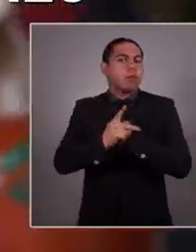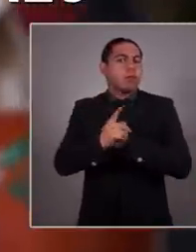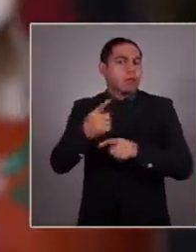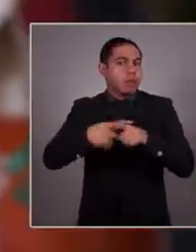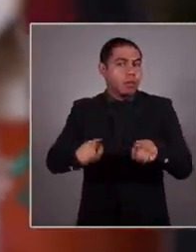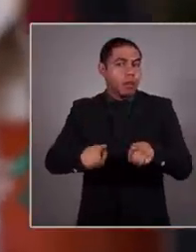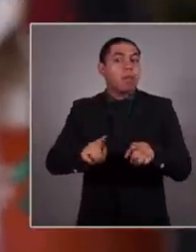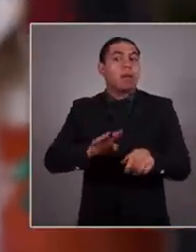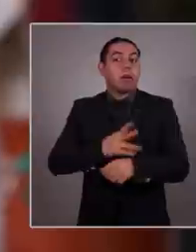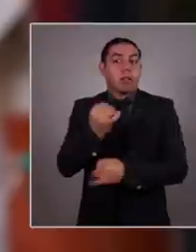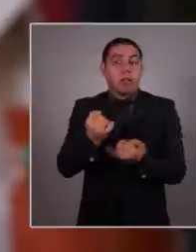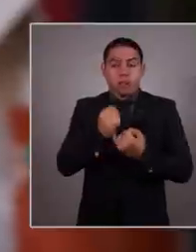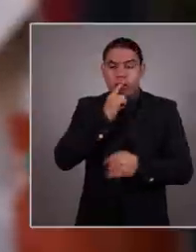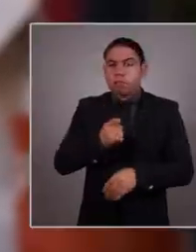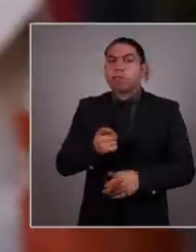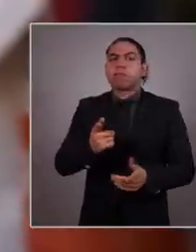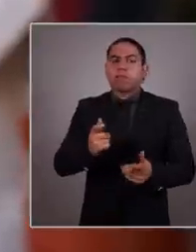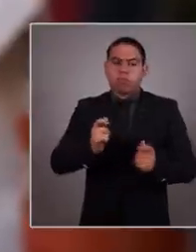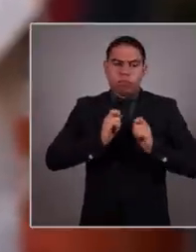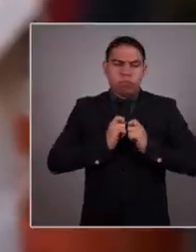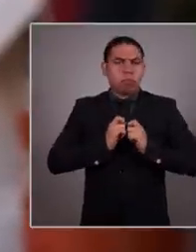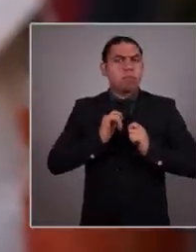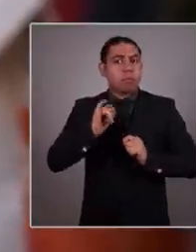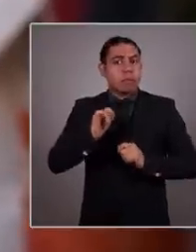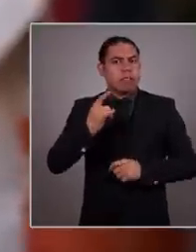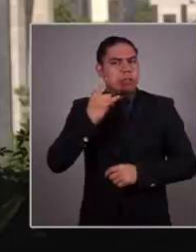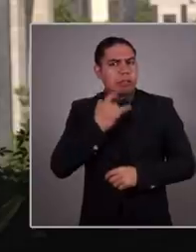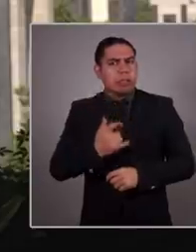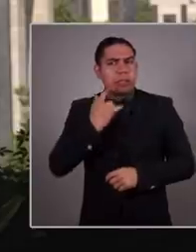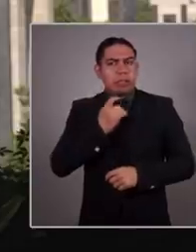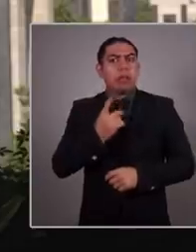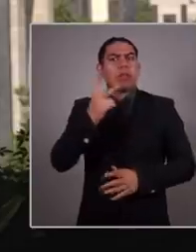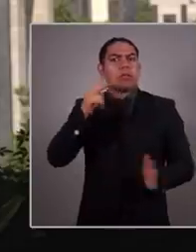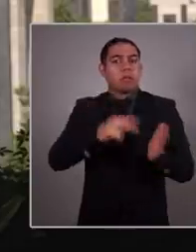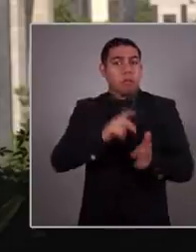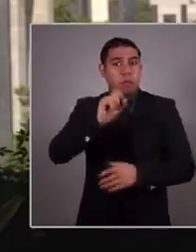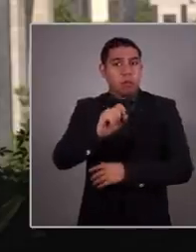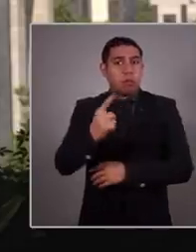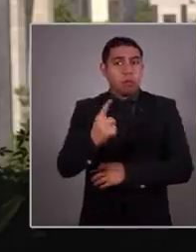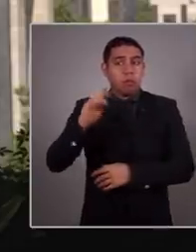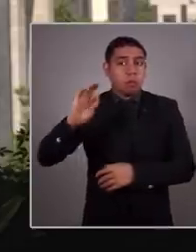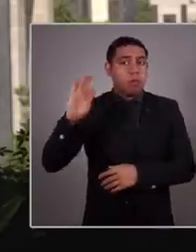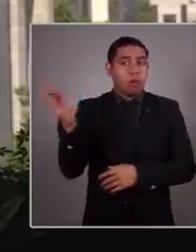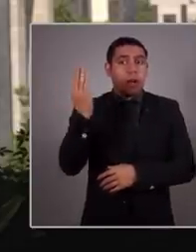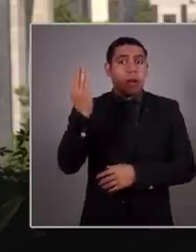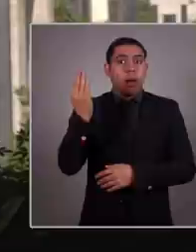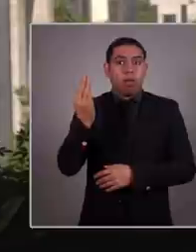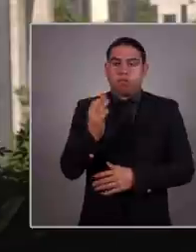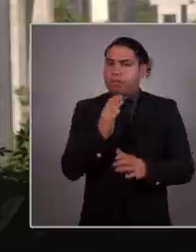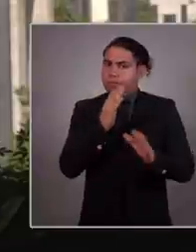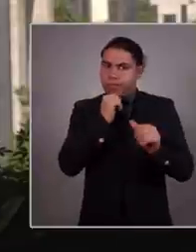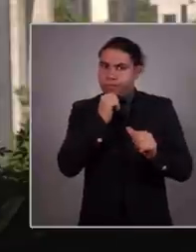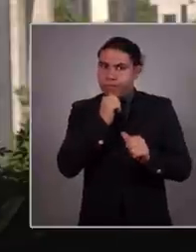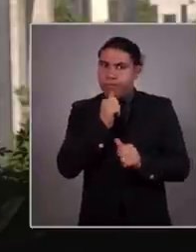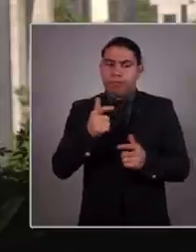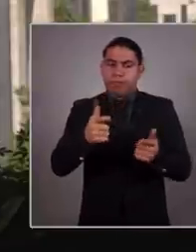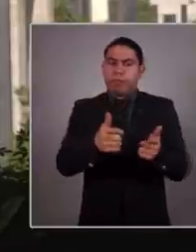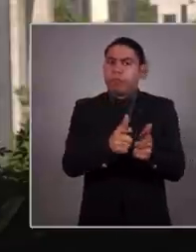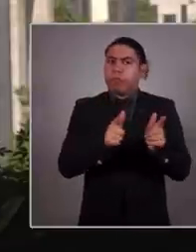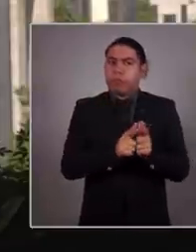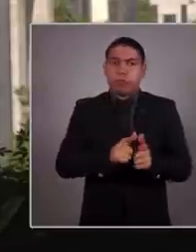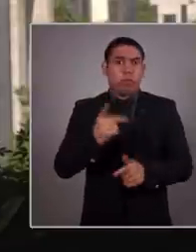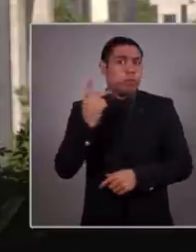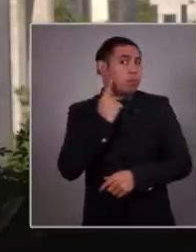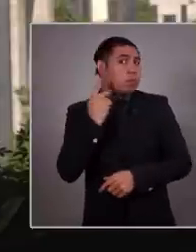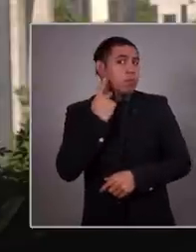precisamente porque asumimos ese enorme reto, es que de cara a la elección del 2021, en el plano federal, no podemos realizar alianzas con